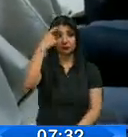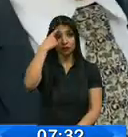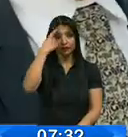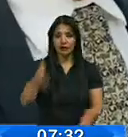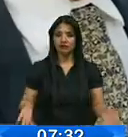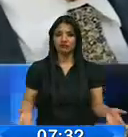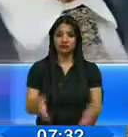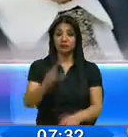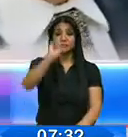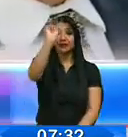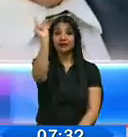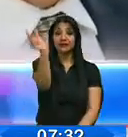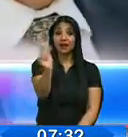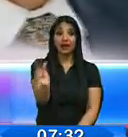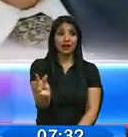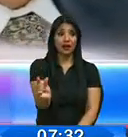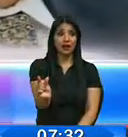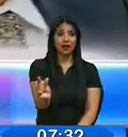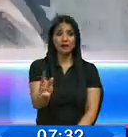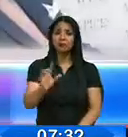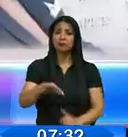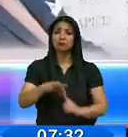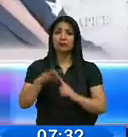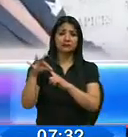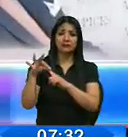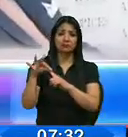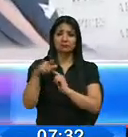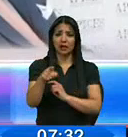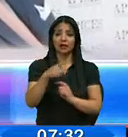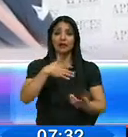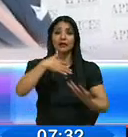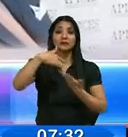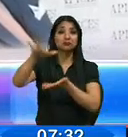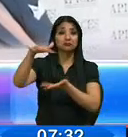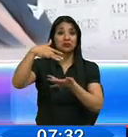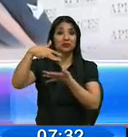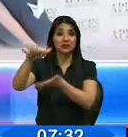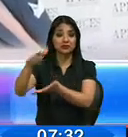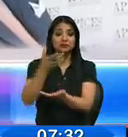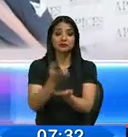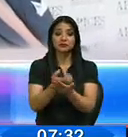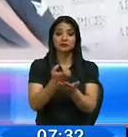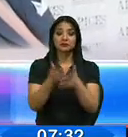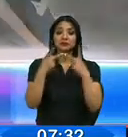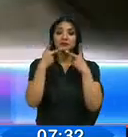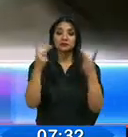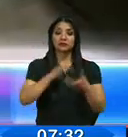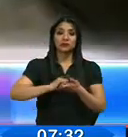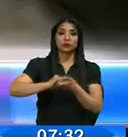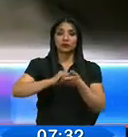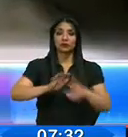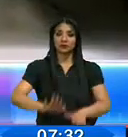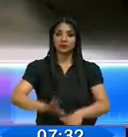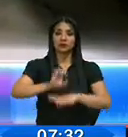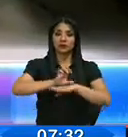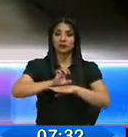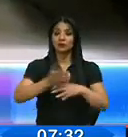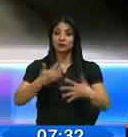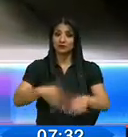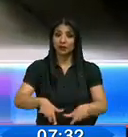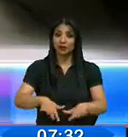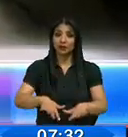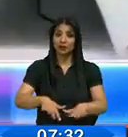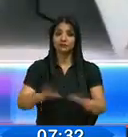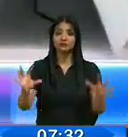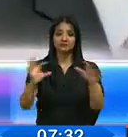que Italia se ha convertido en el principal destino de las exportaciones de la economía popular y solidaria en Ecuador dentro